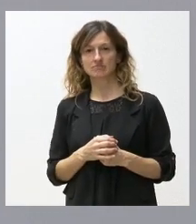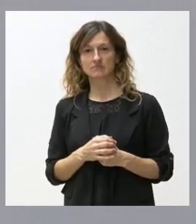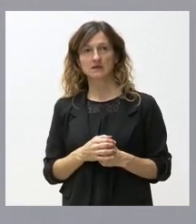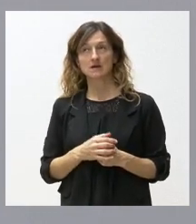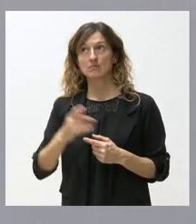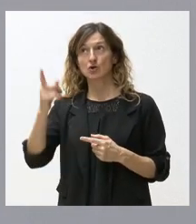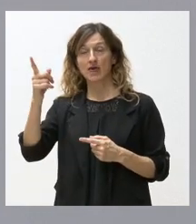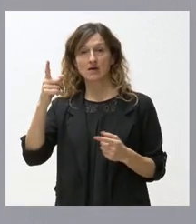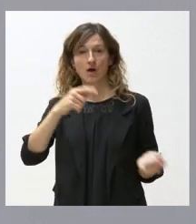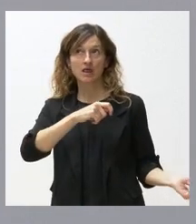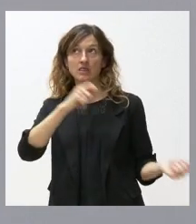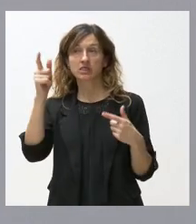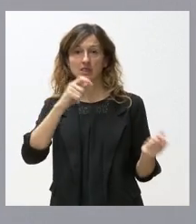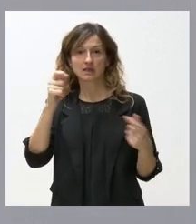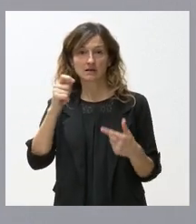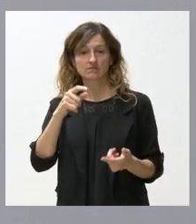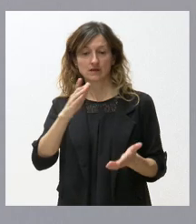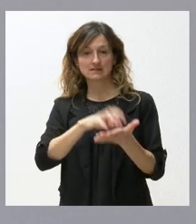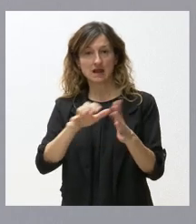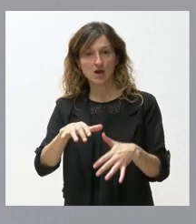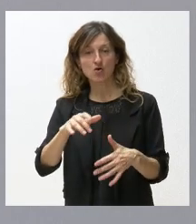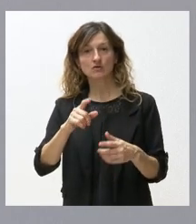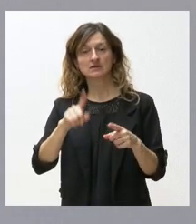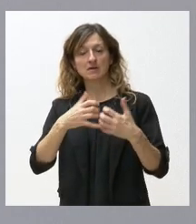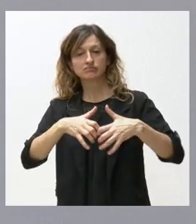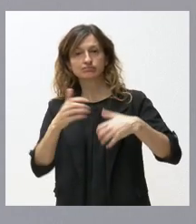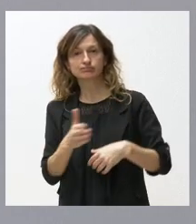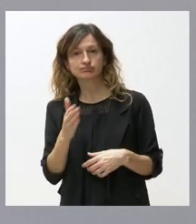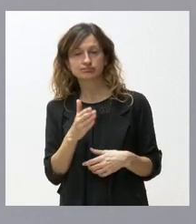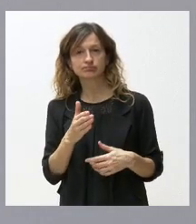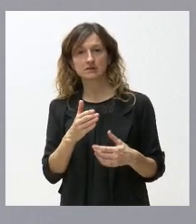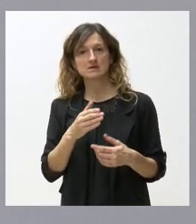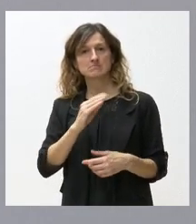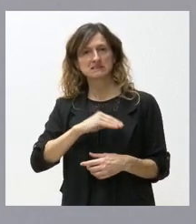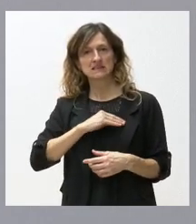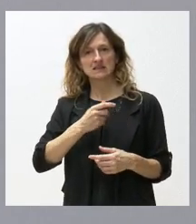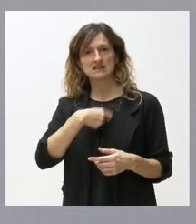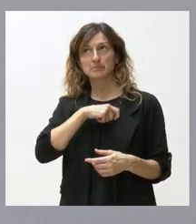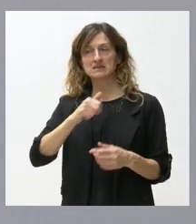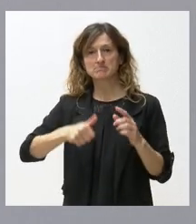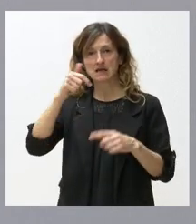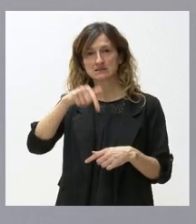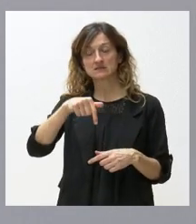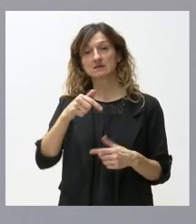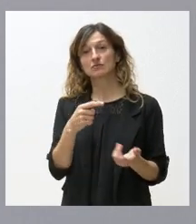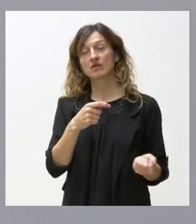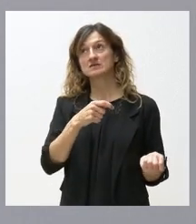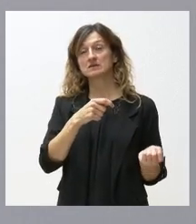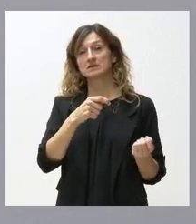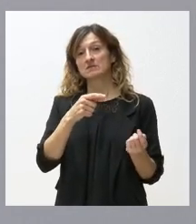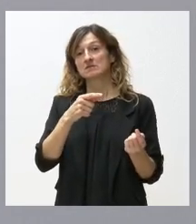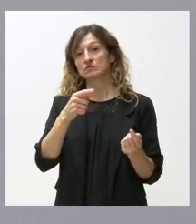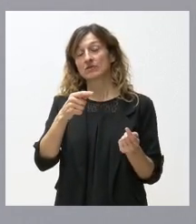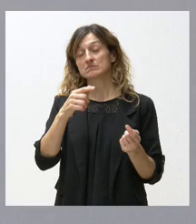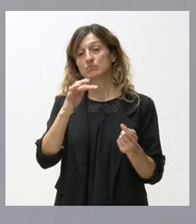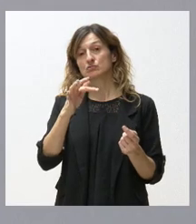exportadora, exportamos mucho, producimos industrialmente entre las de mayor volumen en toda España y nuestro saldo comercial con Estados Unidos es favorable en